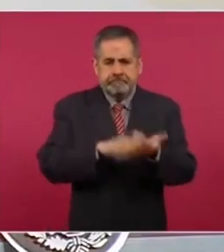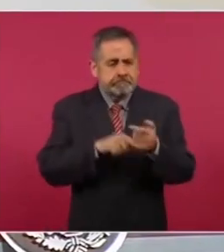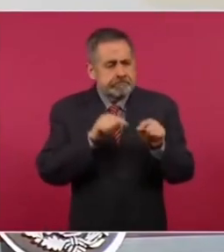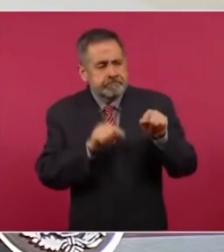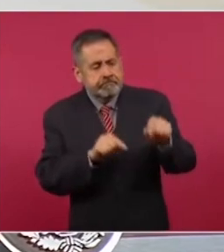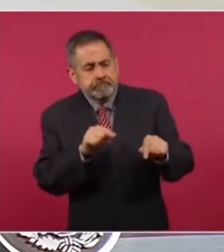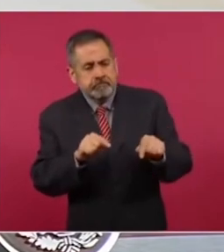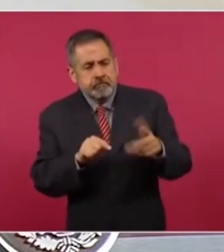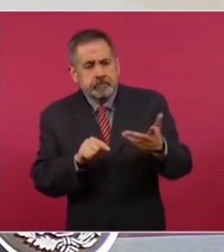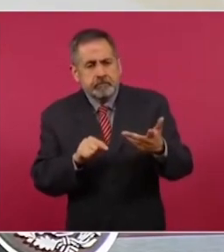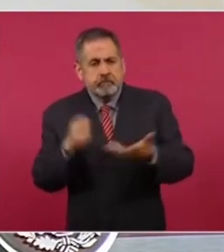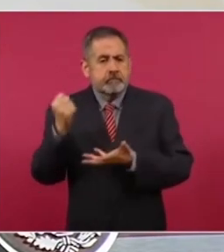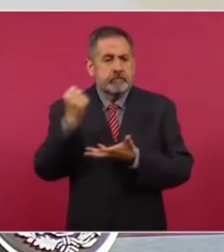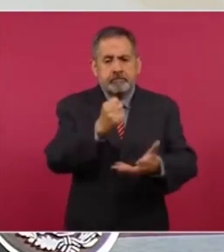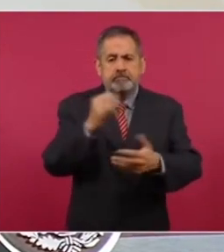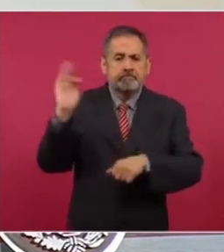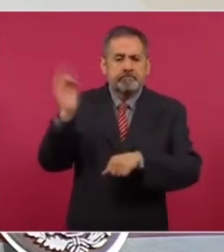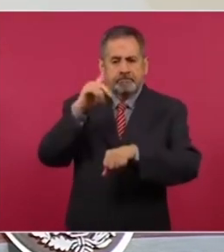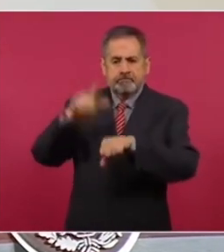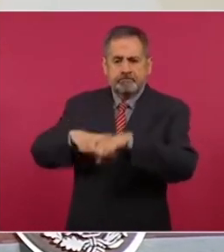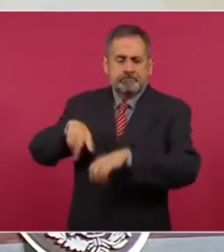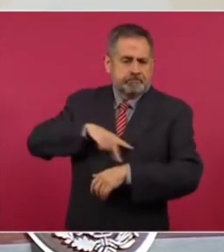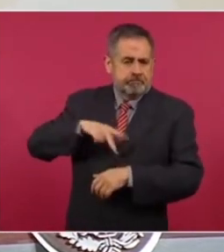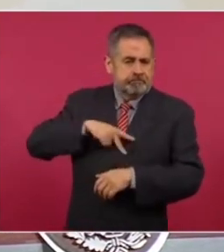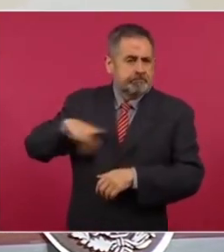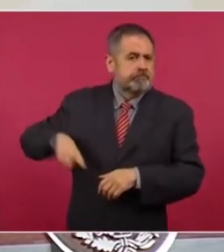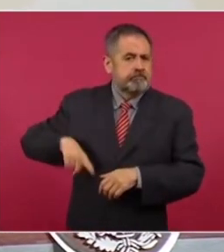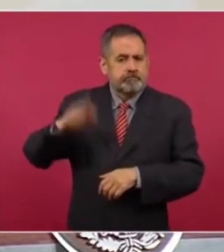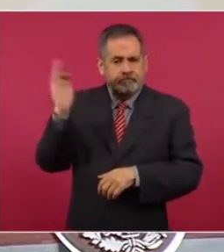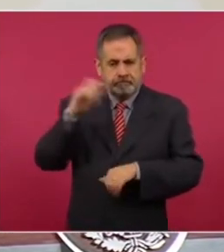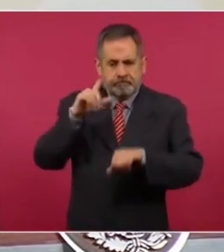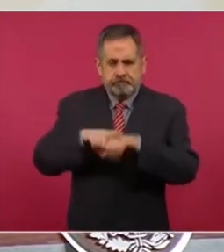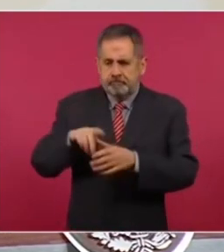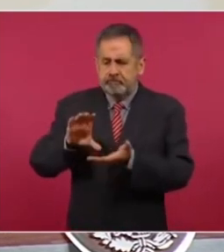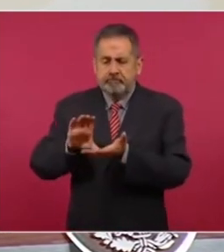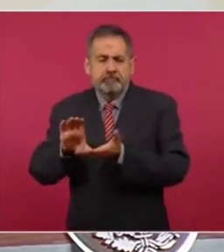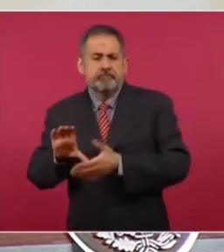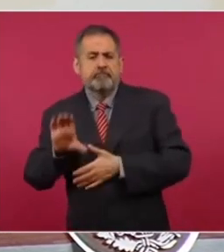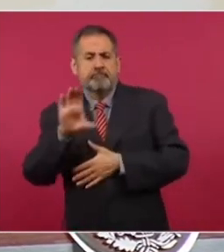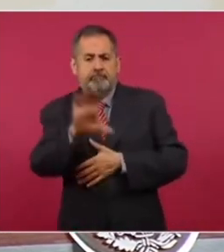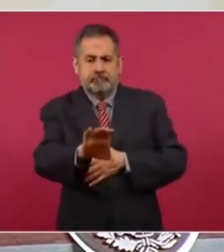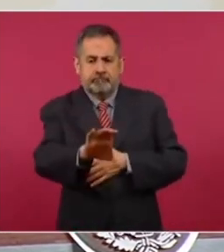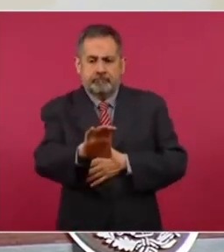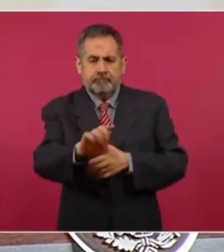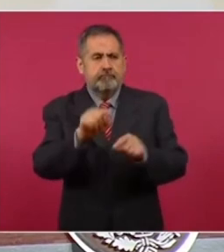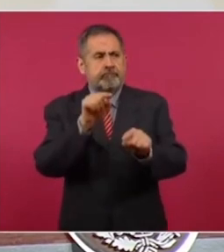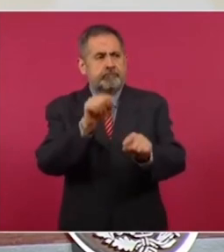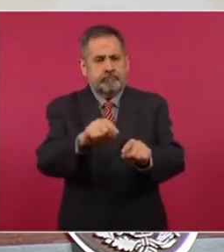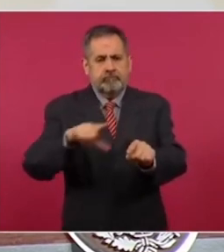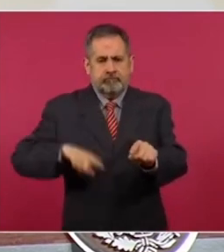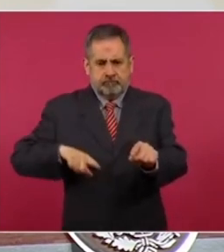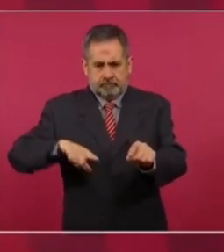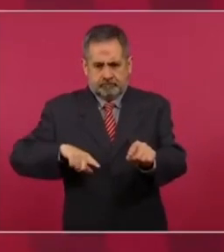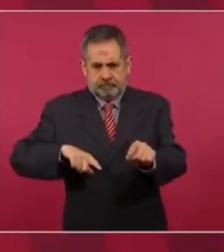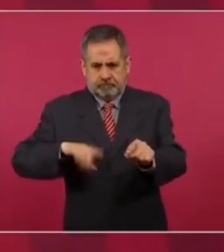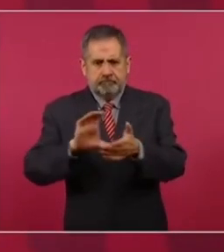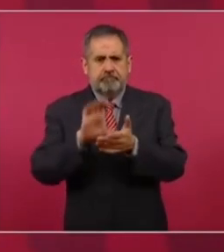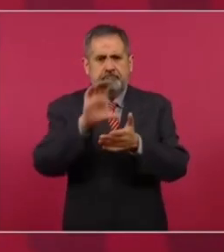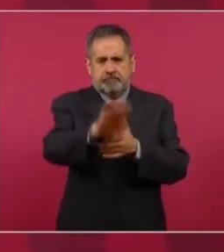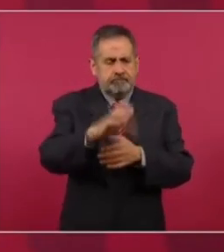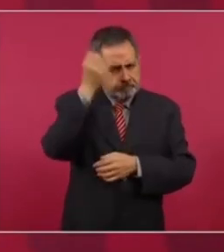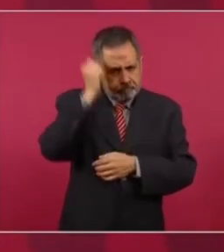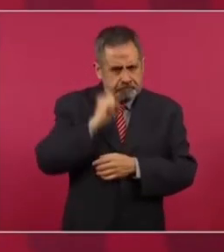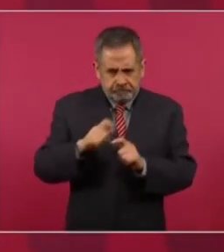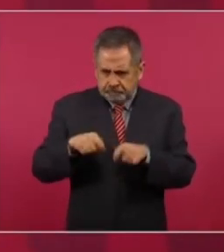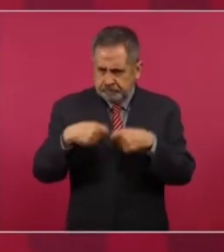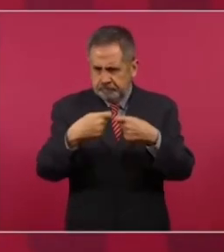recursos federales que se transfirieron al estado de Sinaloa